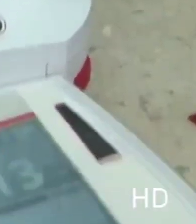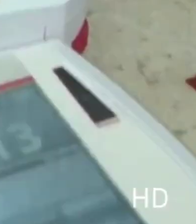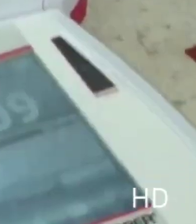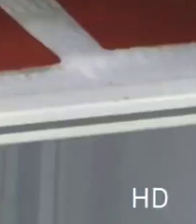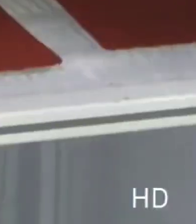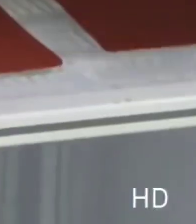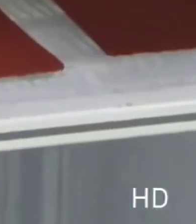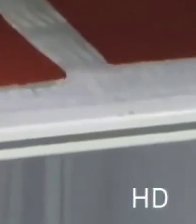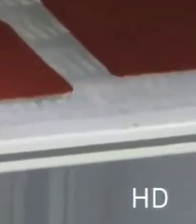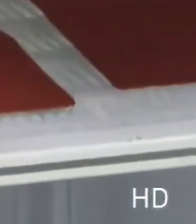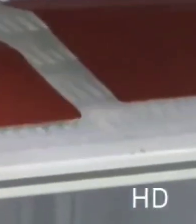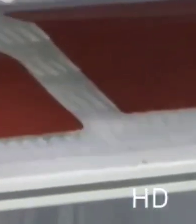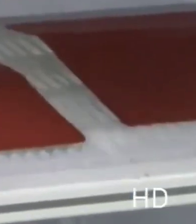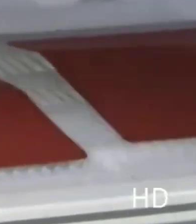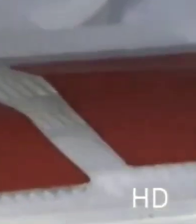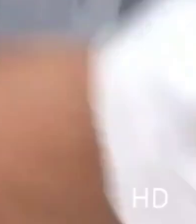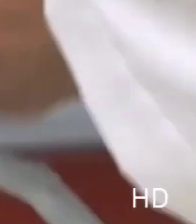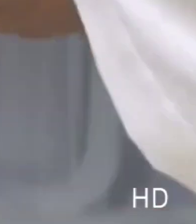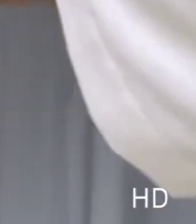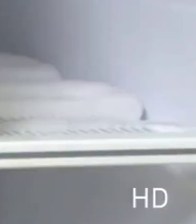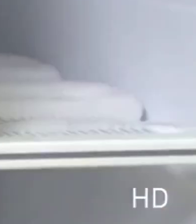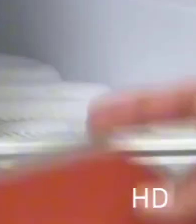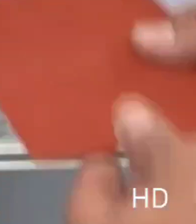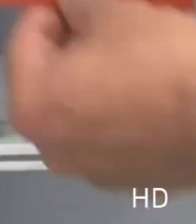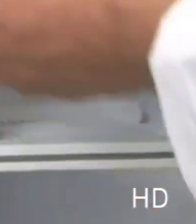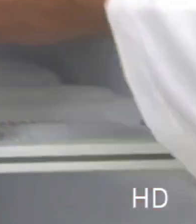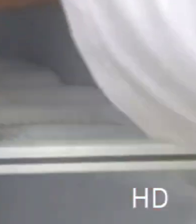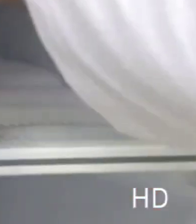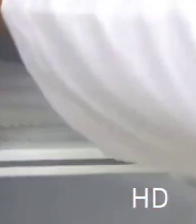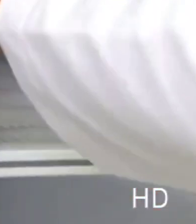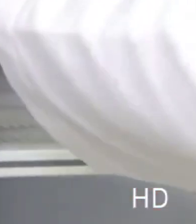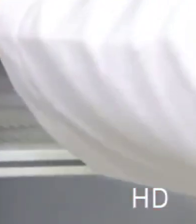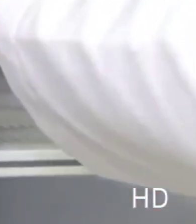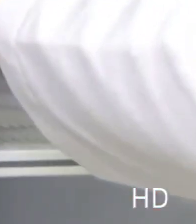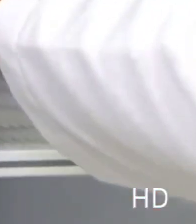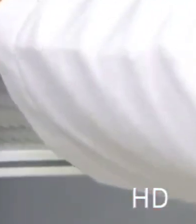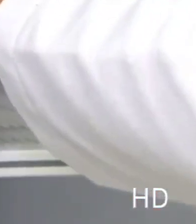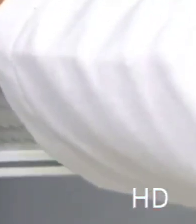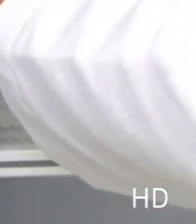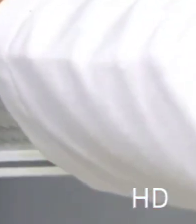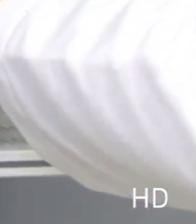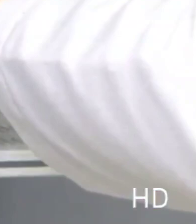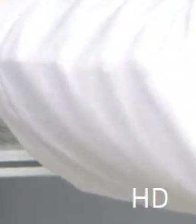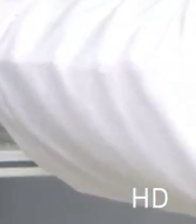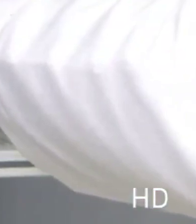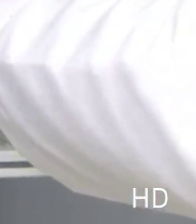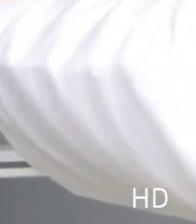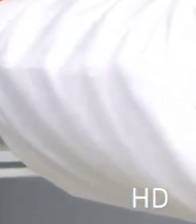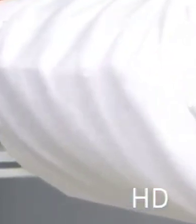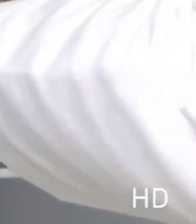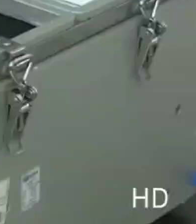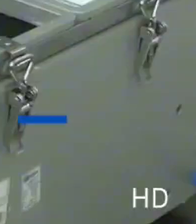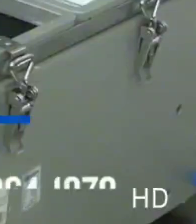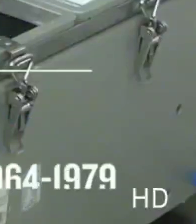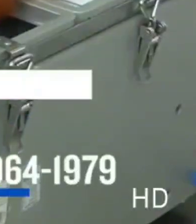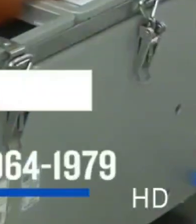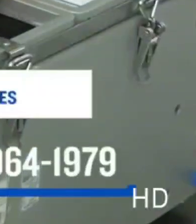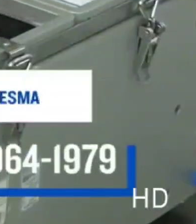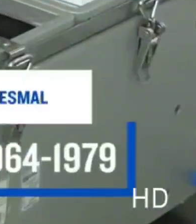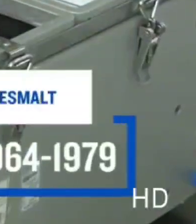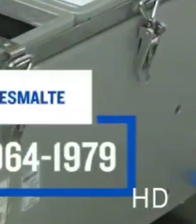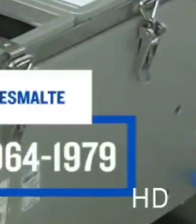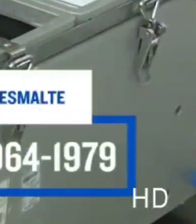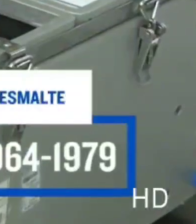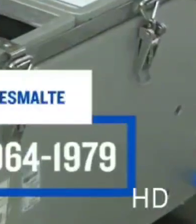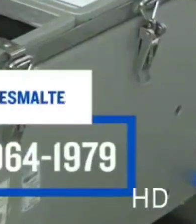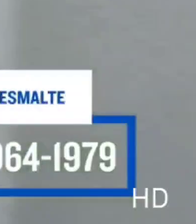Reconocido como uno de los mejores laboratorios del país, cuenta con la autorización de la Entidad Mexicana de Acreditación, para revisar